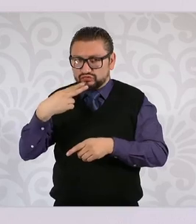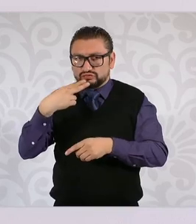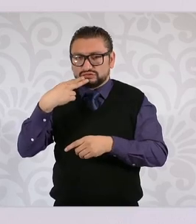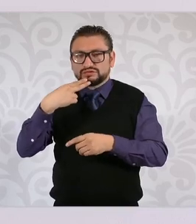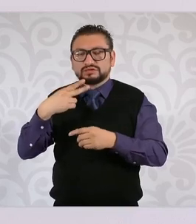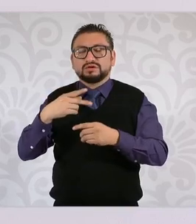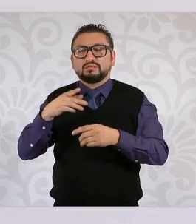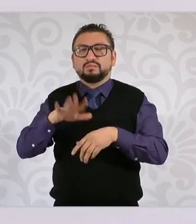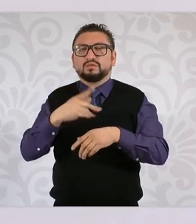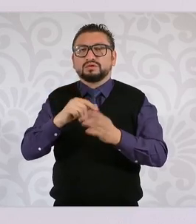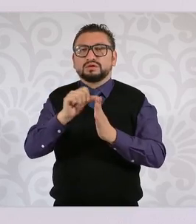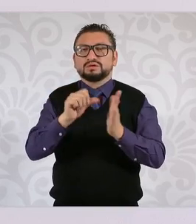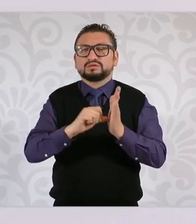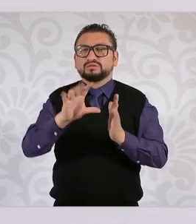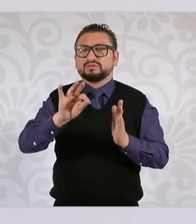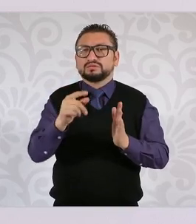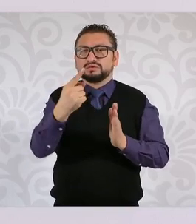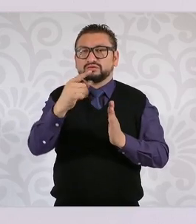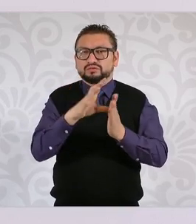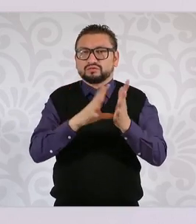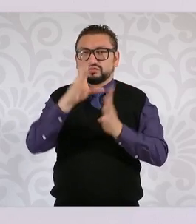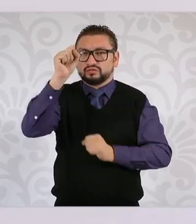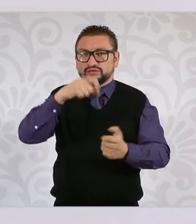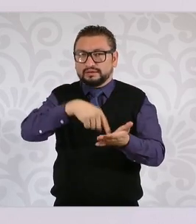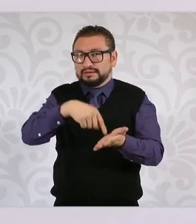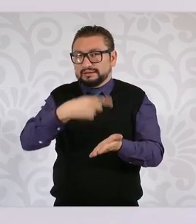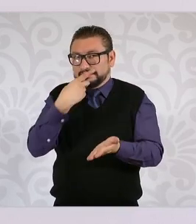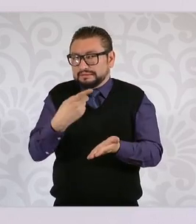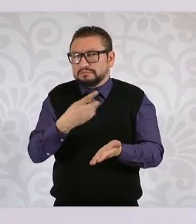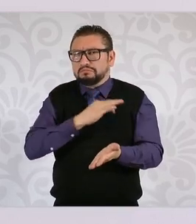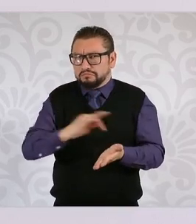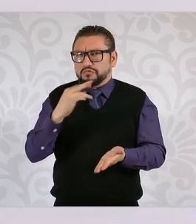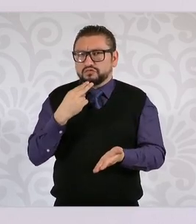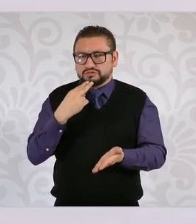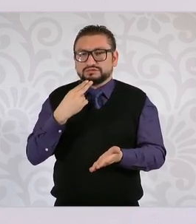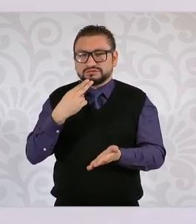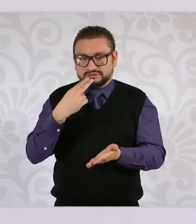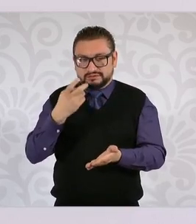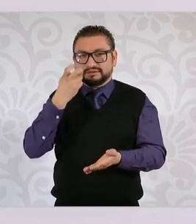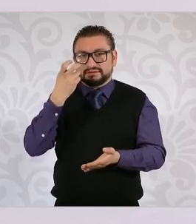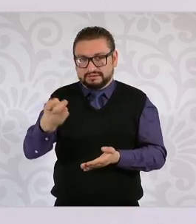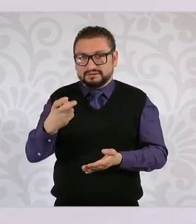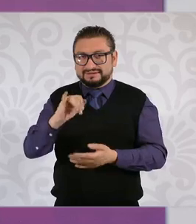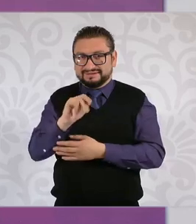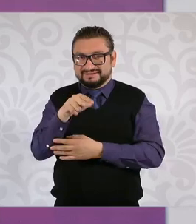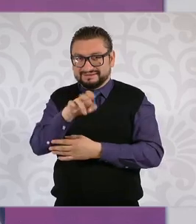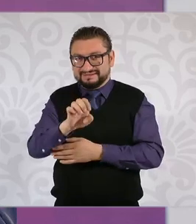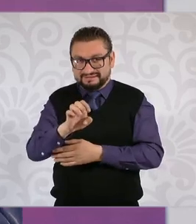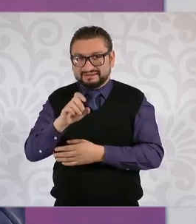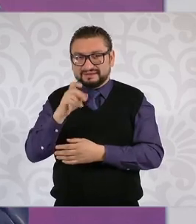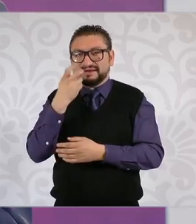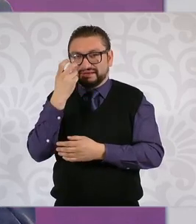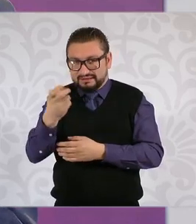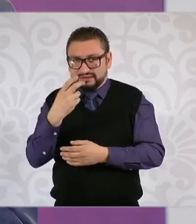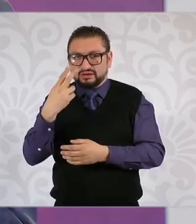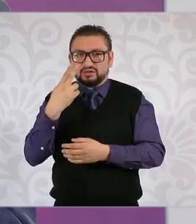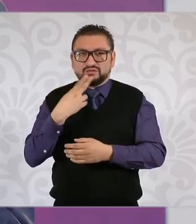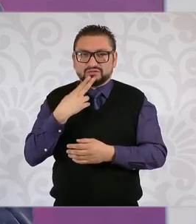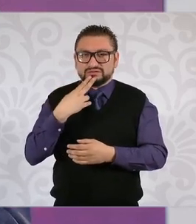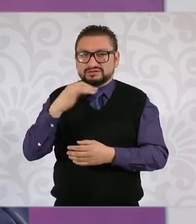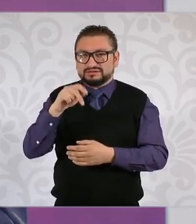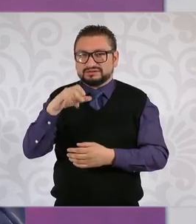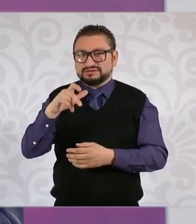lo estipula el artículo 41 de la Constitución. Además, el propio INE utiliza la insaculación como un